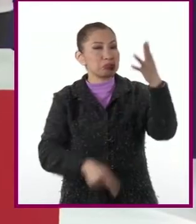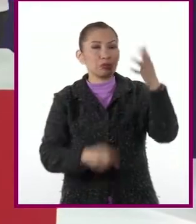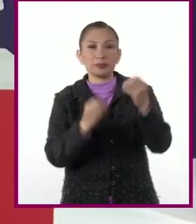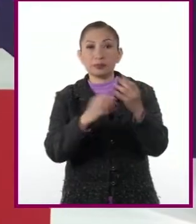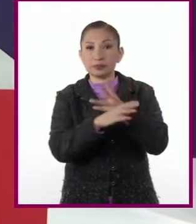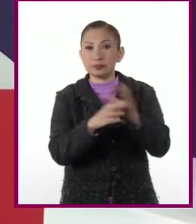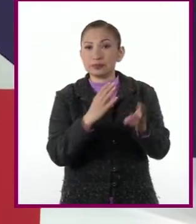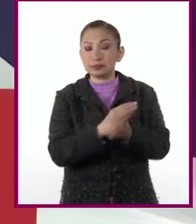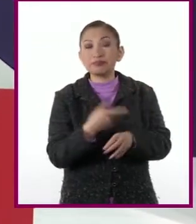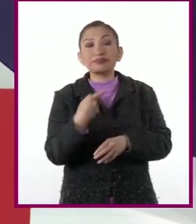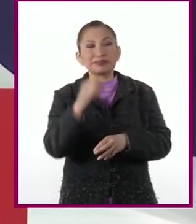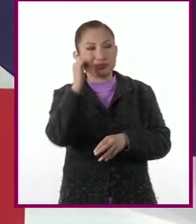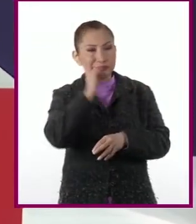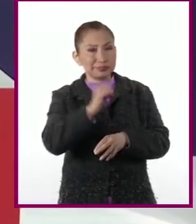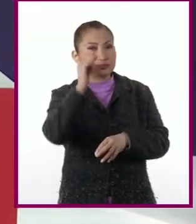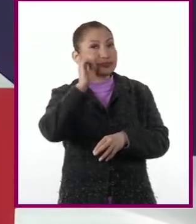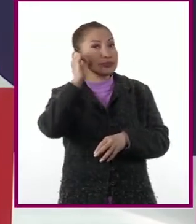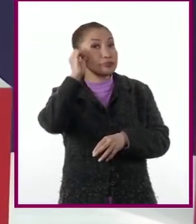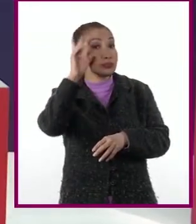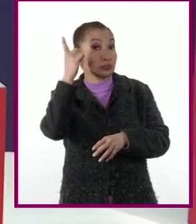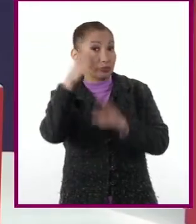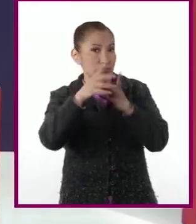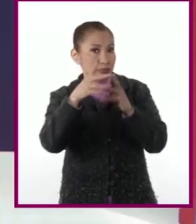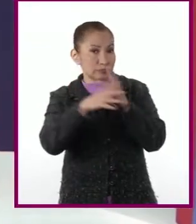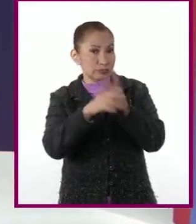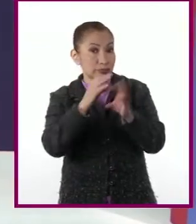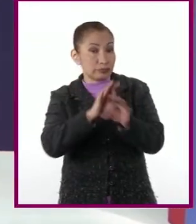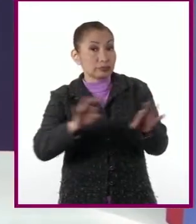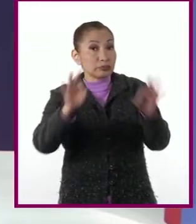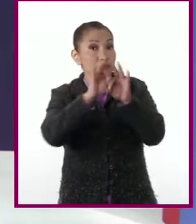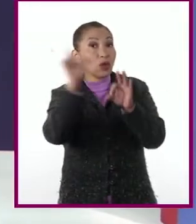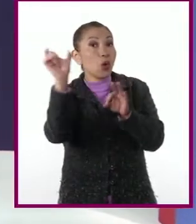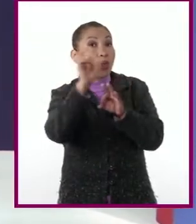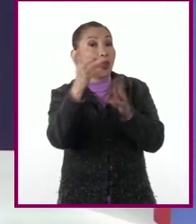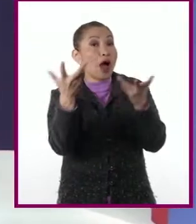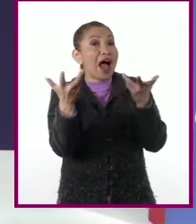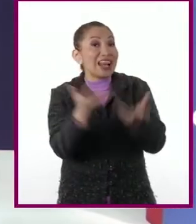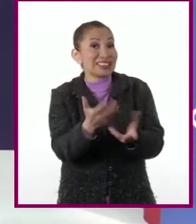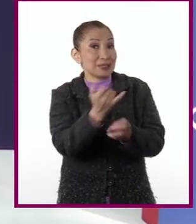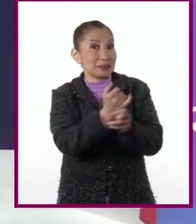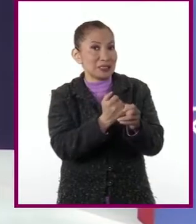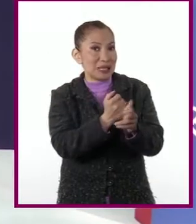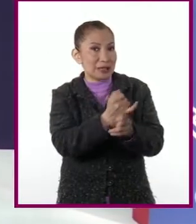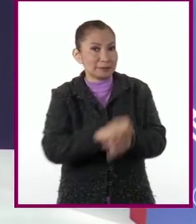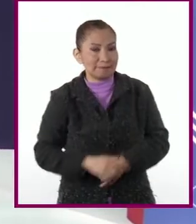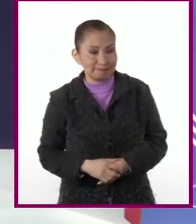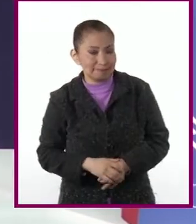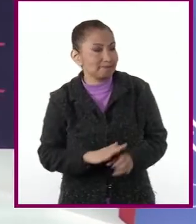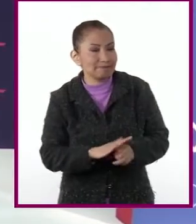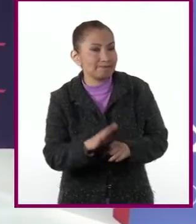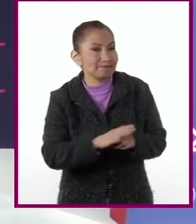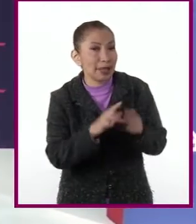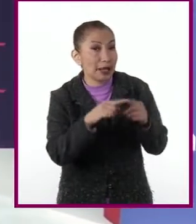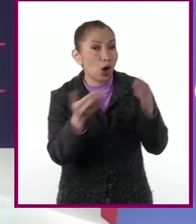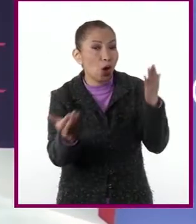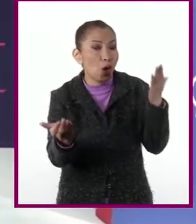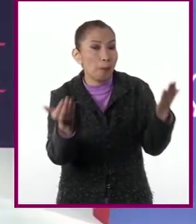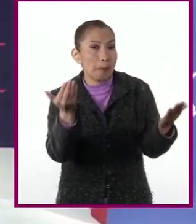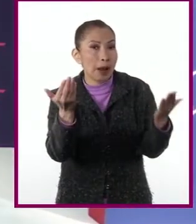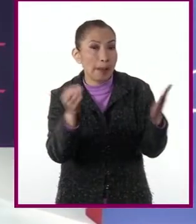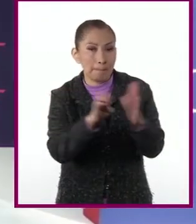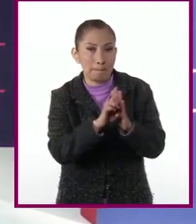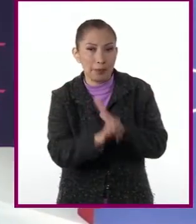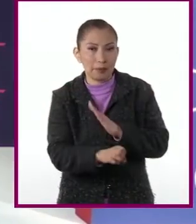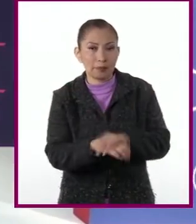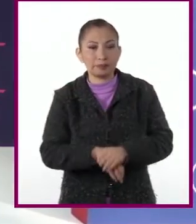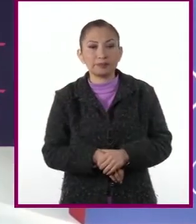Aunque con frecuencia se olvida un punto muy importante al momento de realizar una investigación, que es comparar. Por ejemplo,